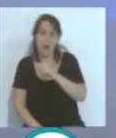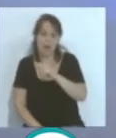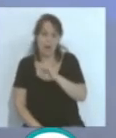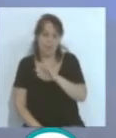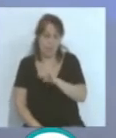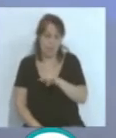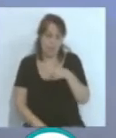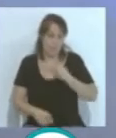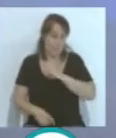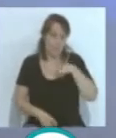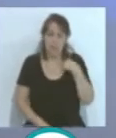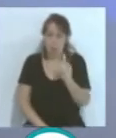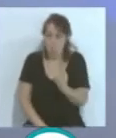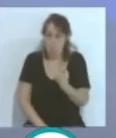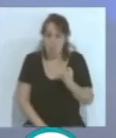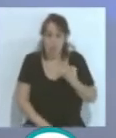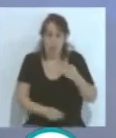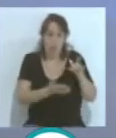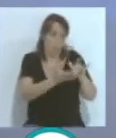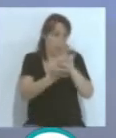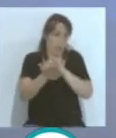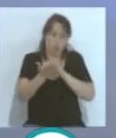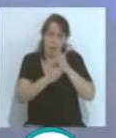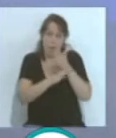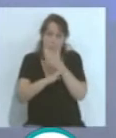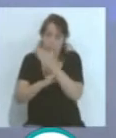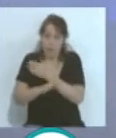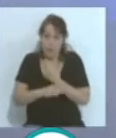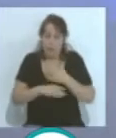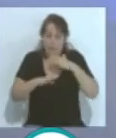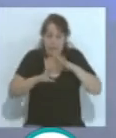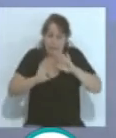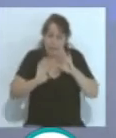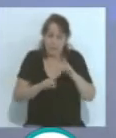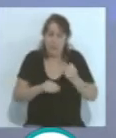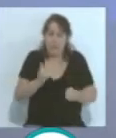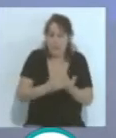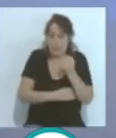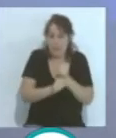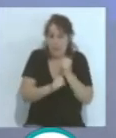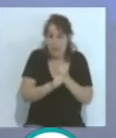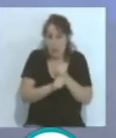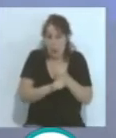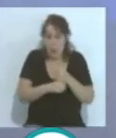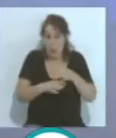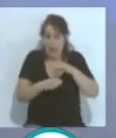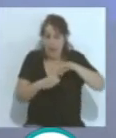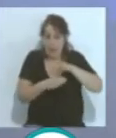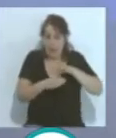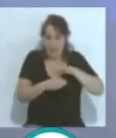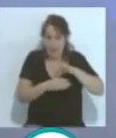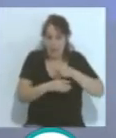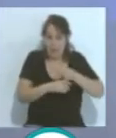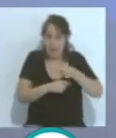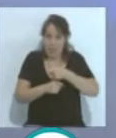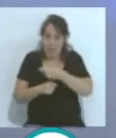con una camiseta del Cádiz por todos lados, ¿no? O salvo cuando estaba trabajando por la mañana allá llevando café. En la plaza